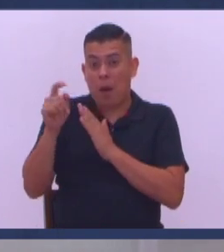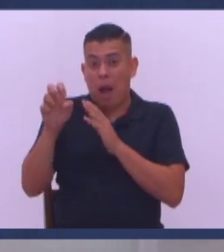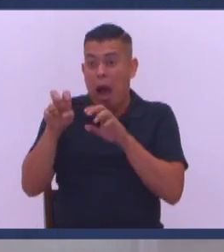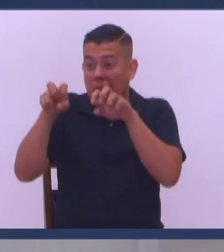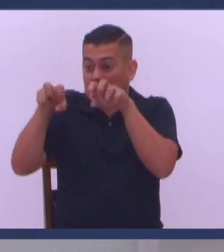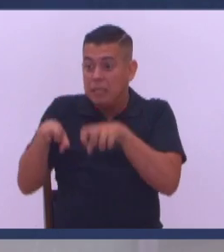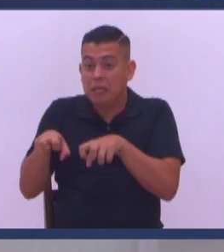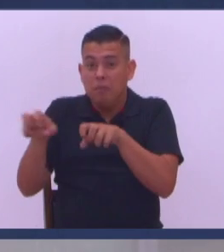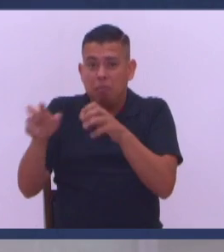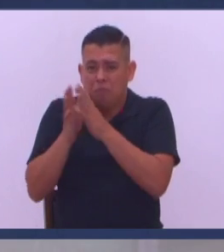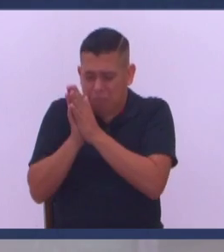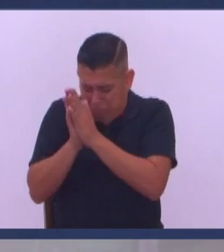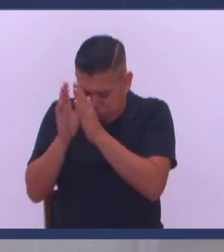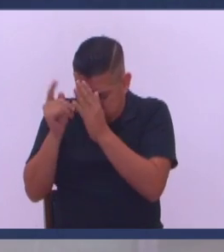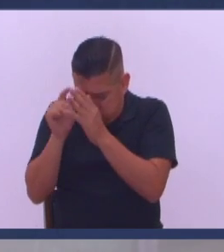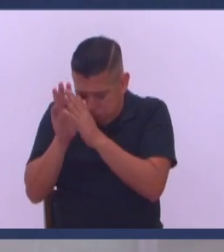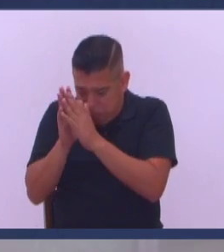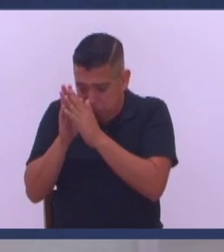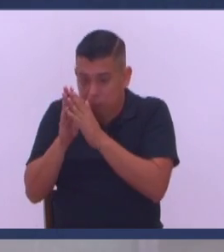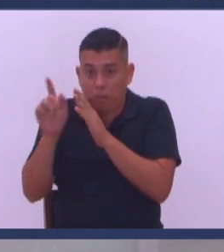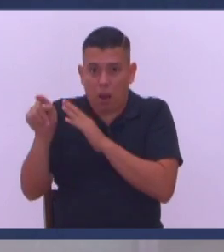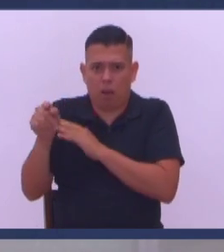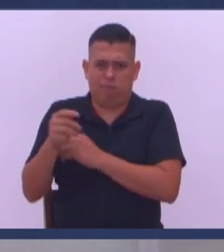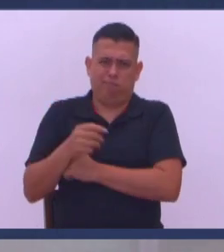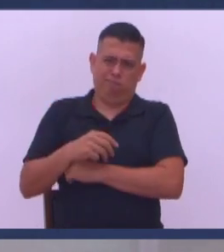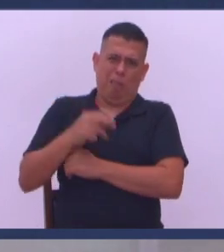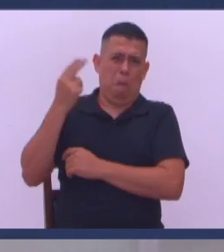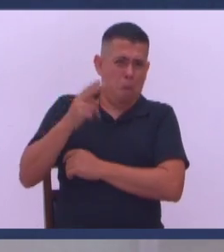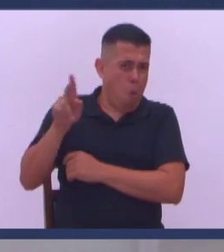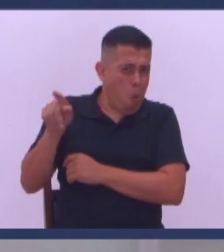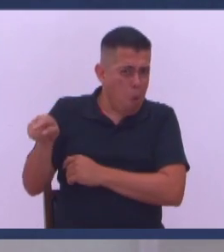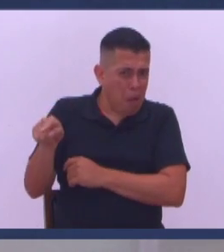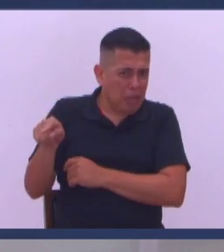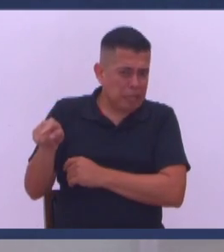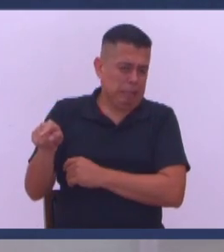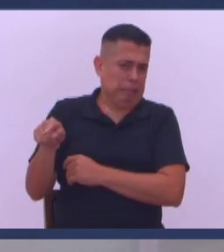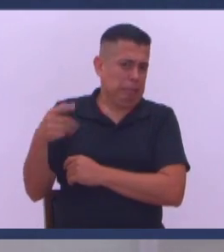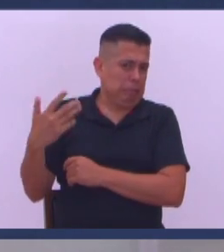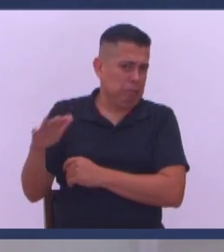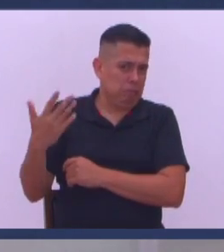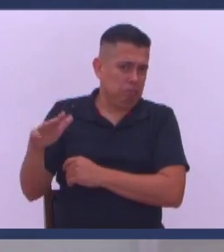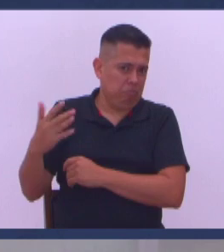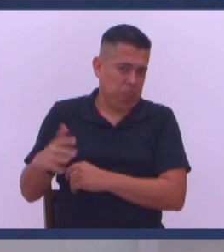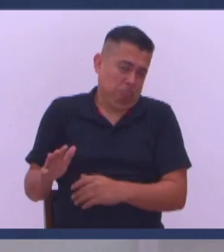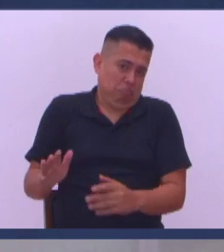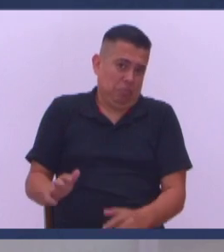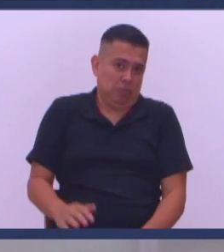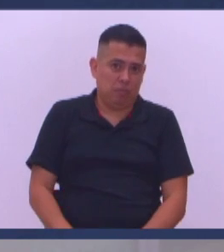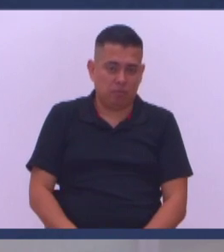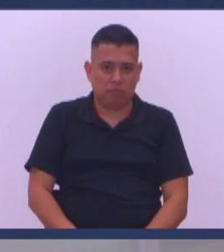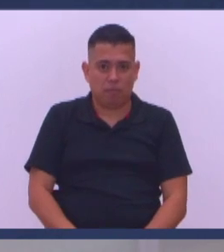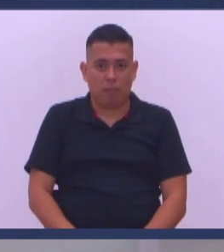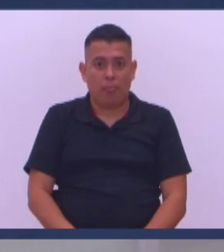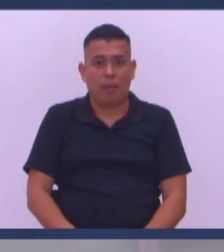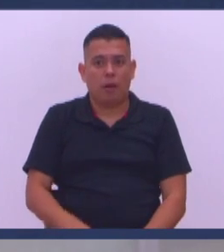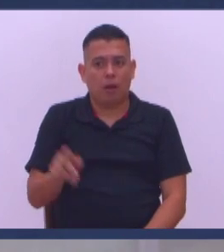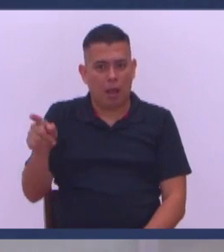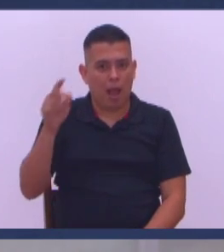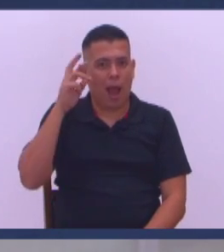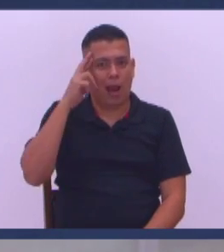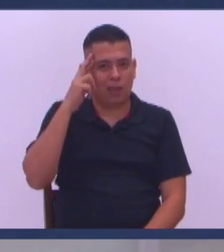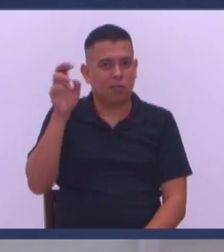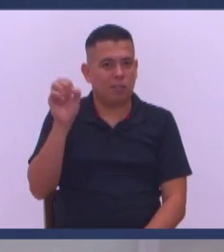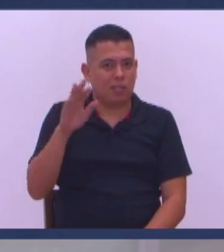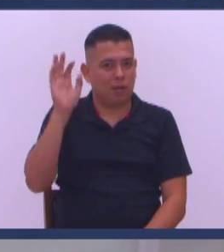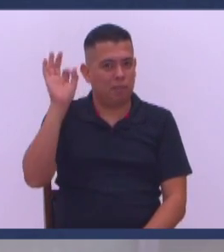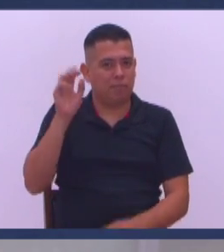Amén No pero yo Para no ir ¿Me entiendes Lo que él dijo? Pero que duro Que duro Lo que él decía Pero cuánta razón tenía